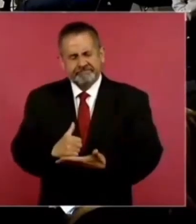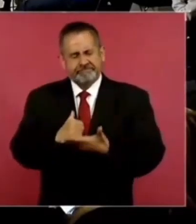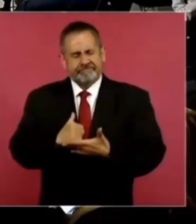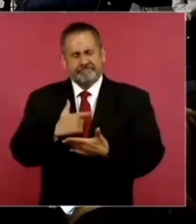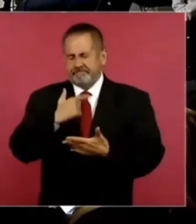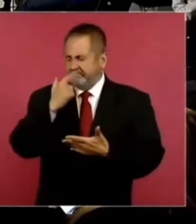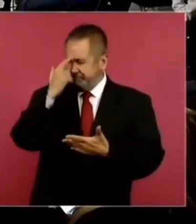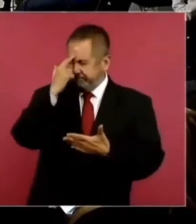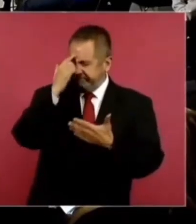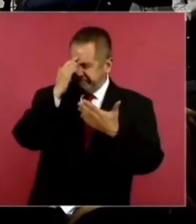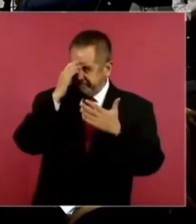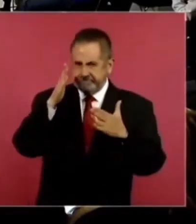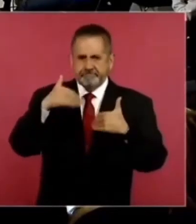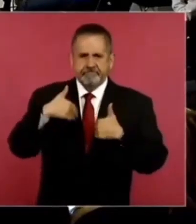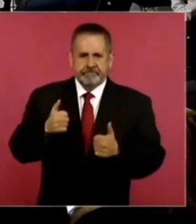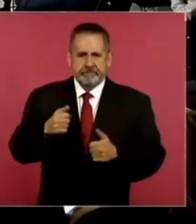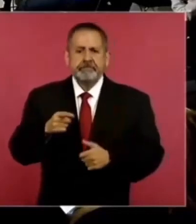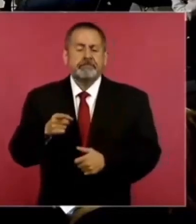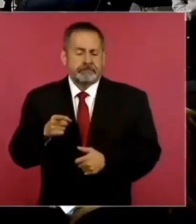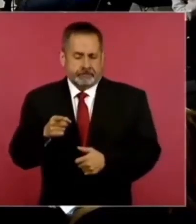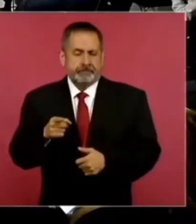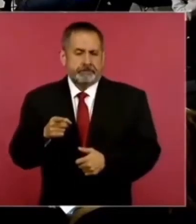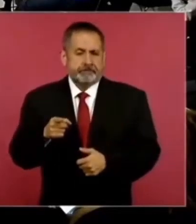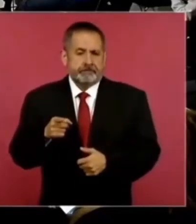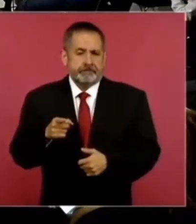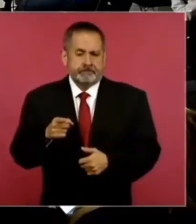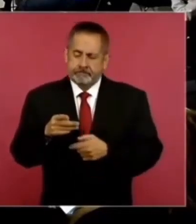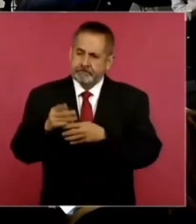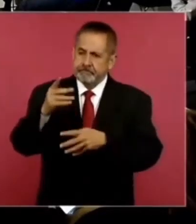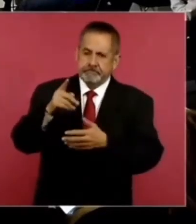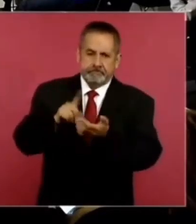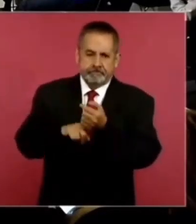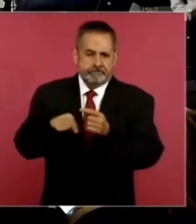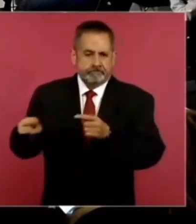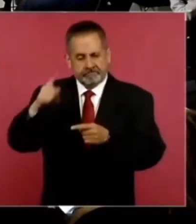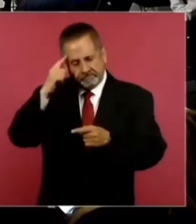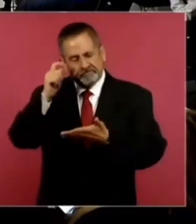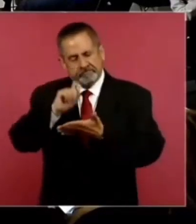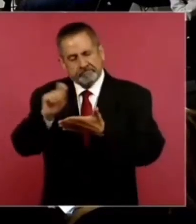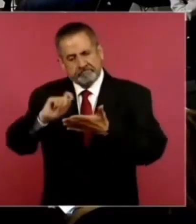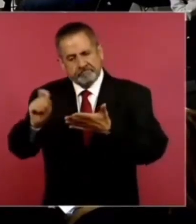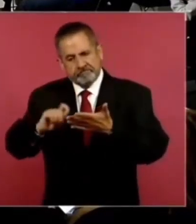a comprender ese pensamiento.